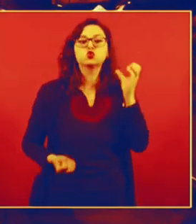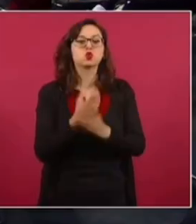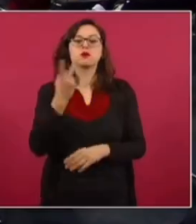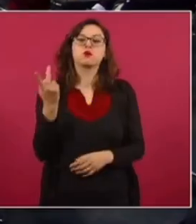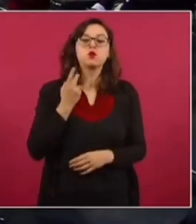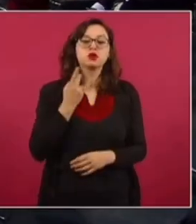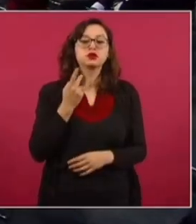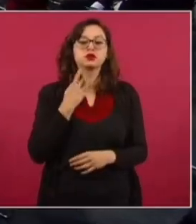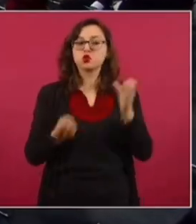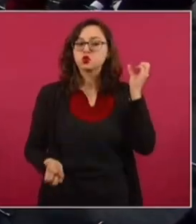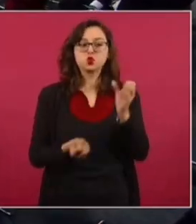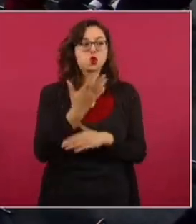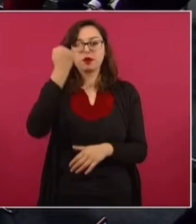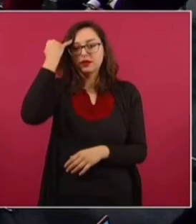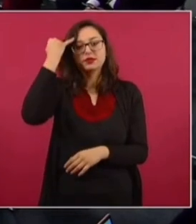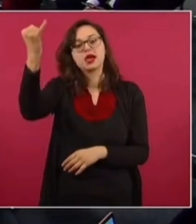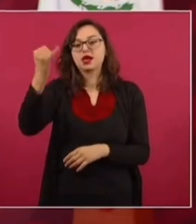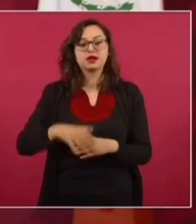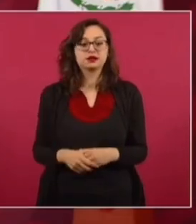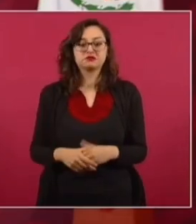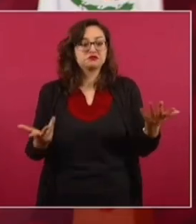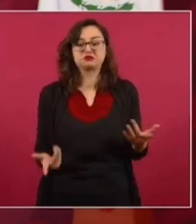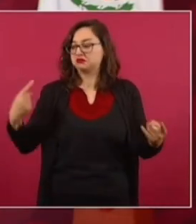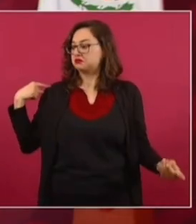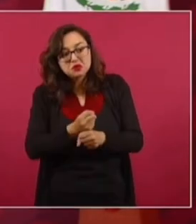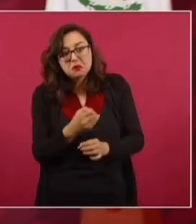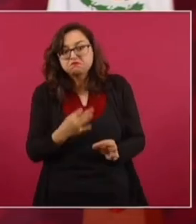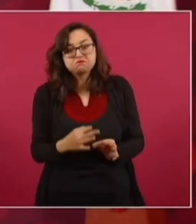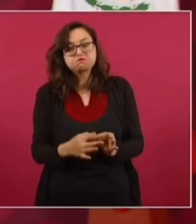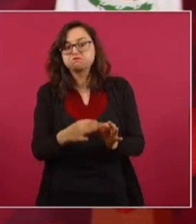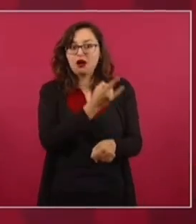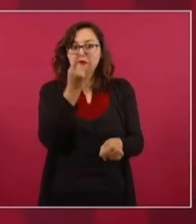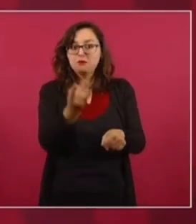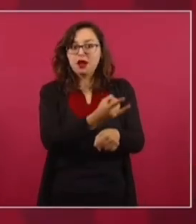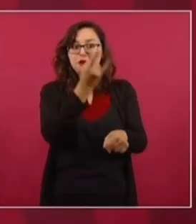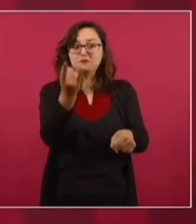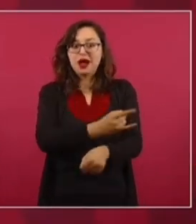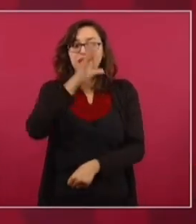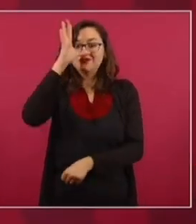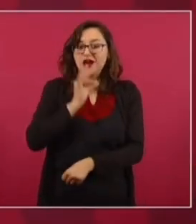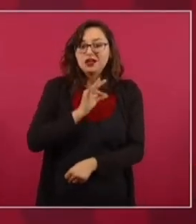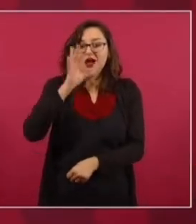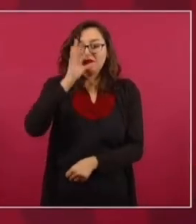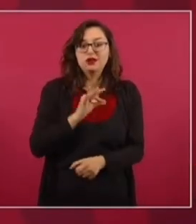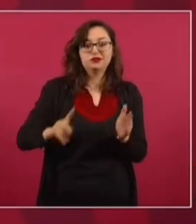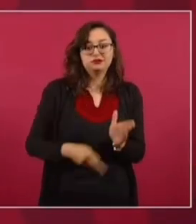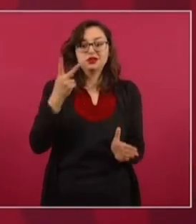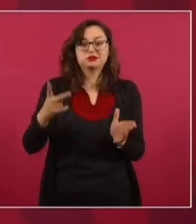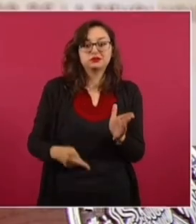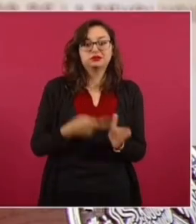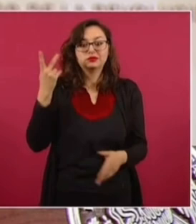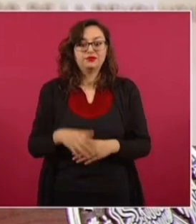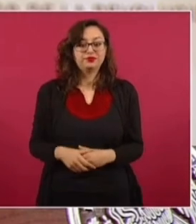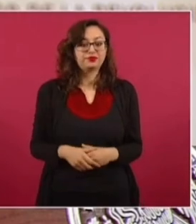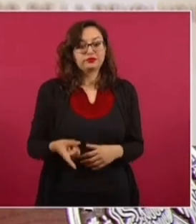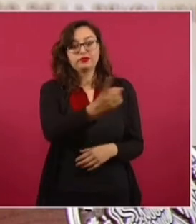política, porque no les ha funcionado. Hasta ahora la política en contra de nosotros,